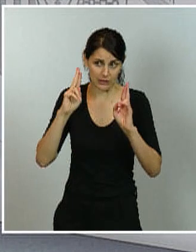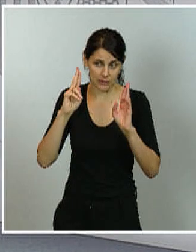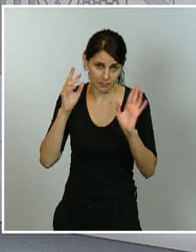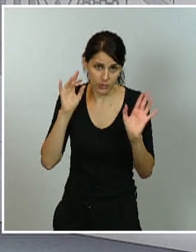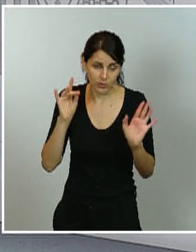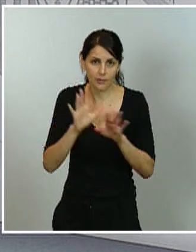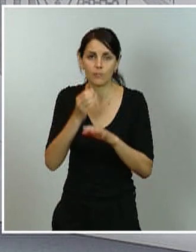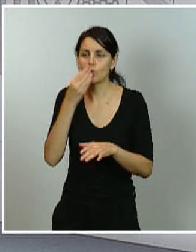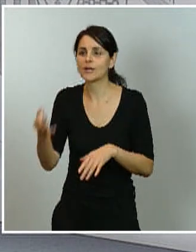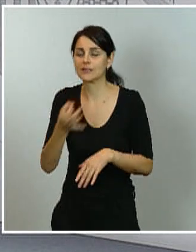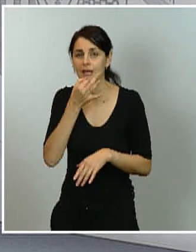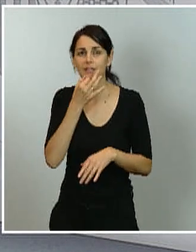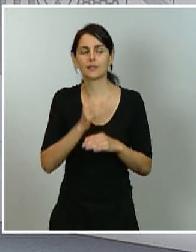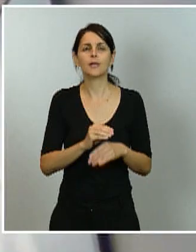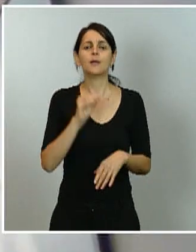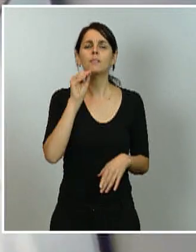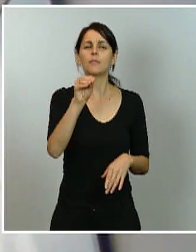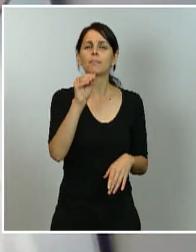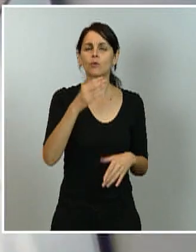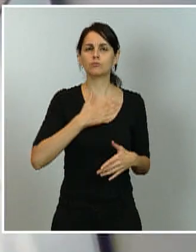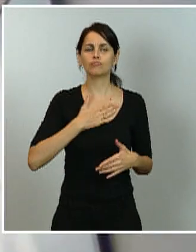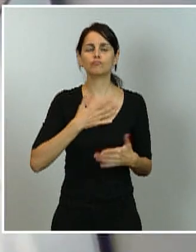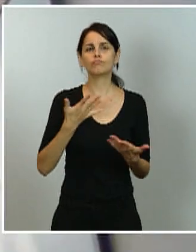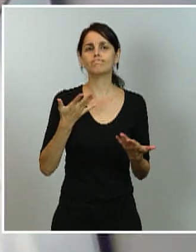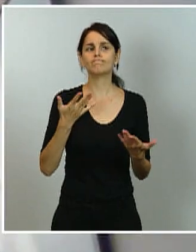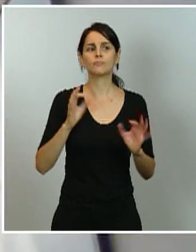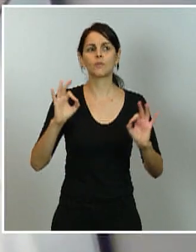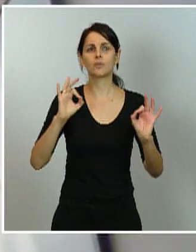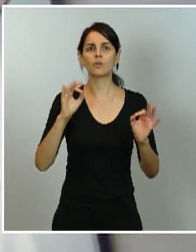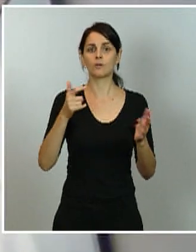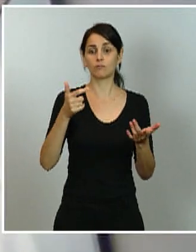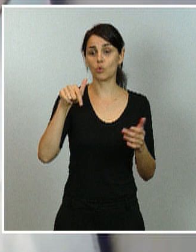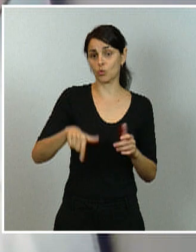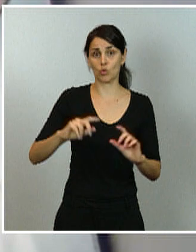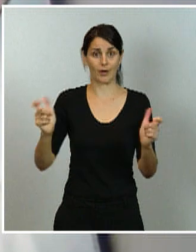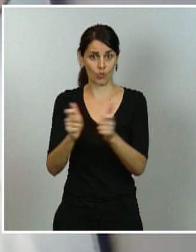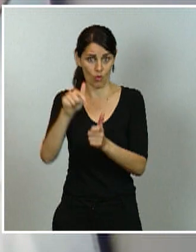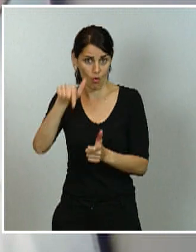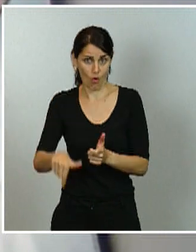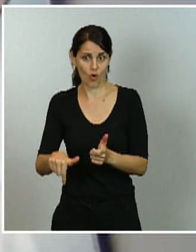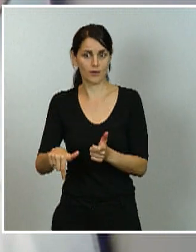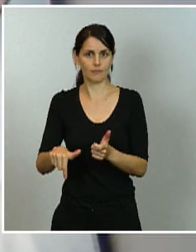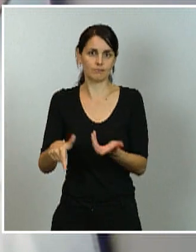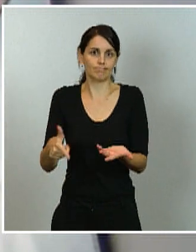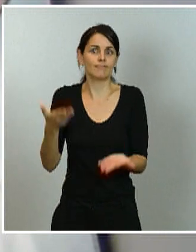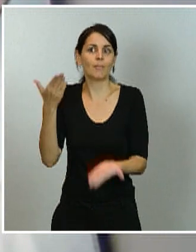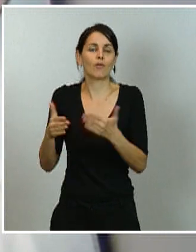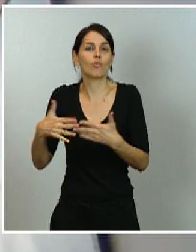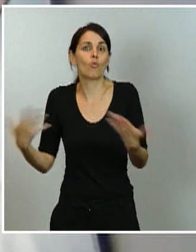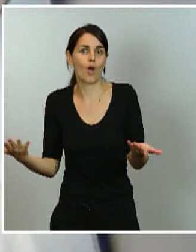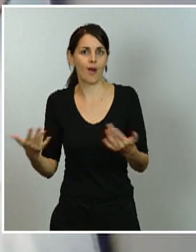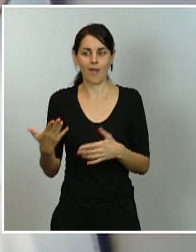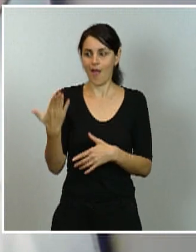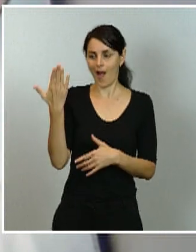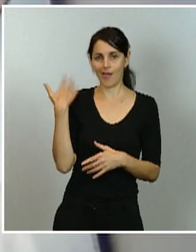relativa a la valoración que se puede hacer de un encuentro como el de hoy. Ayer había dos ruedas de prensa separadas, el viernes también, hoy es una